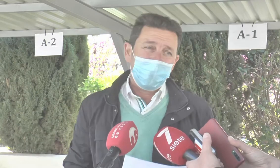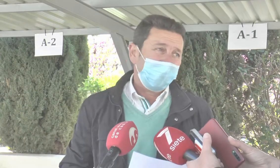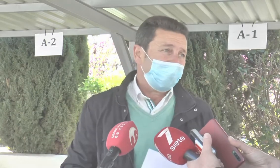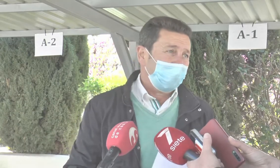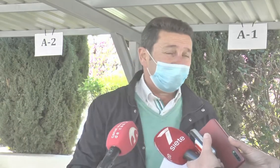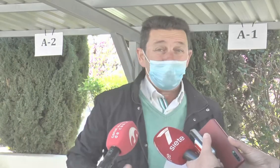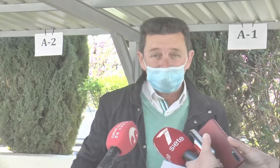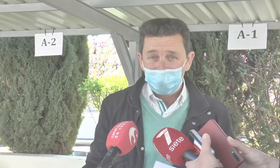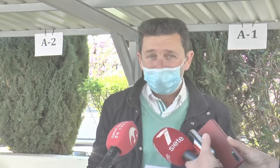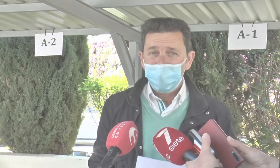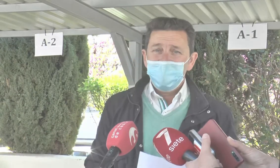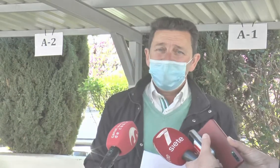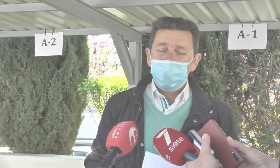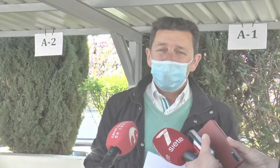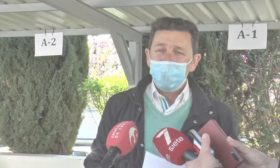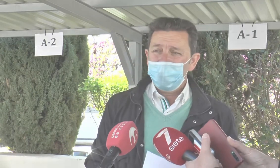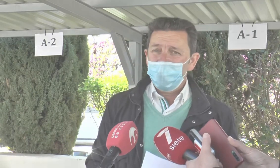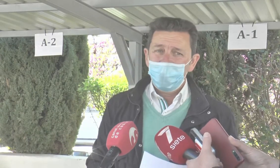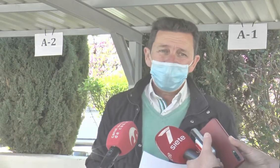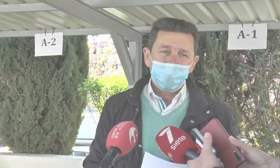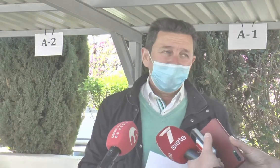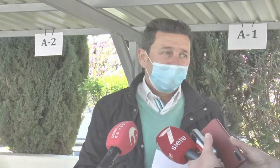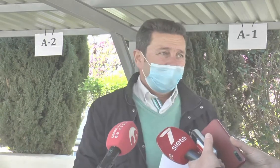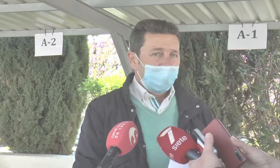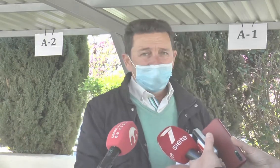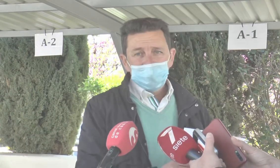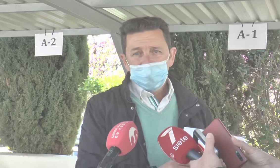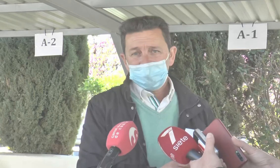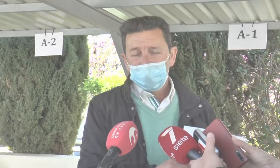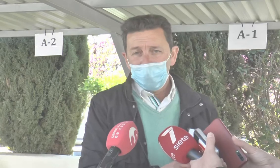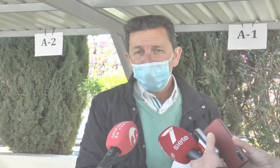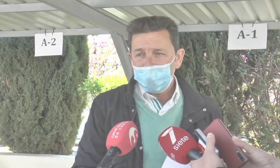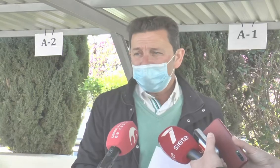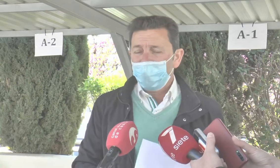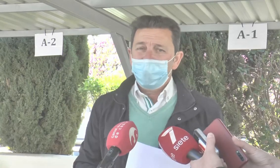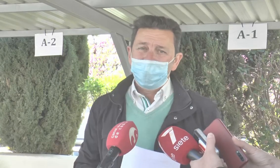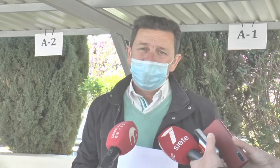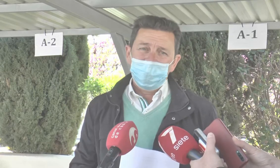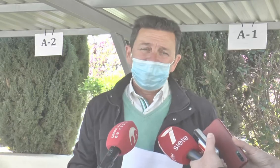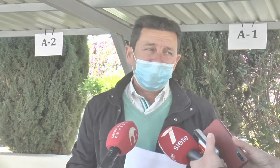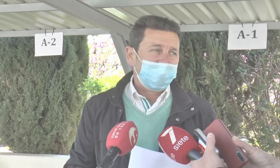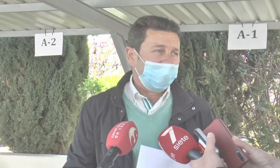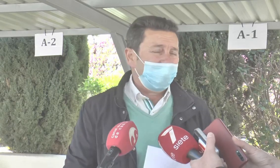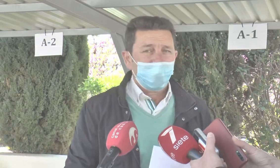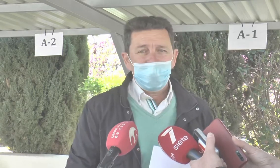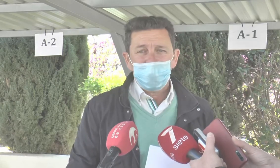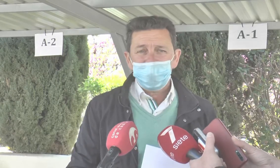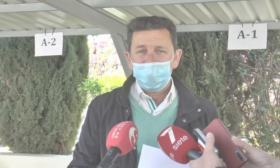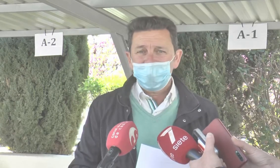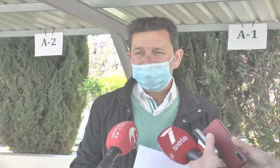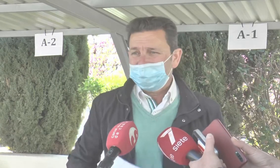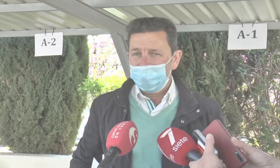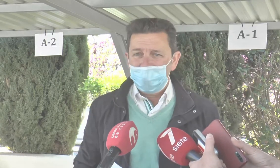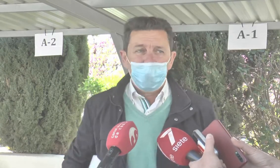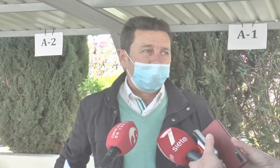de las elecciones municipales del 2019, se convoca un pleno por parte del alcalde de Arco de la